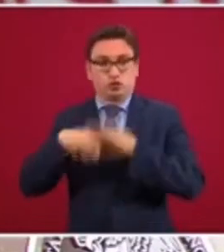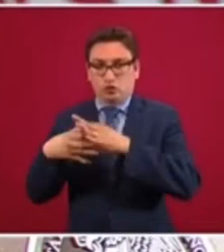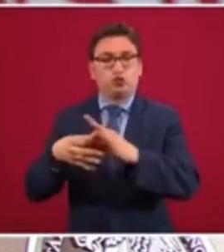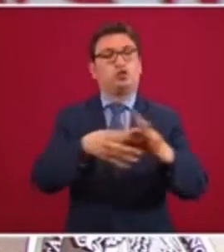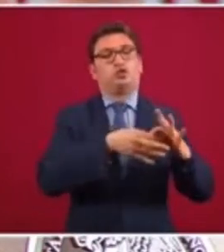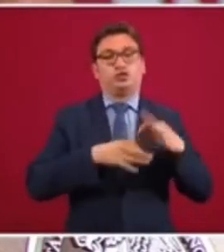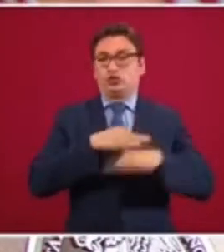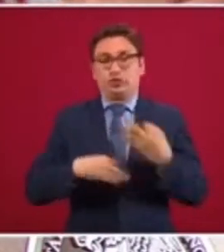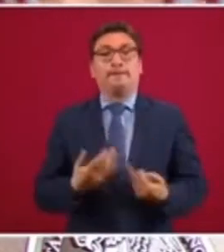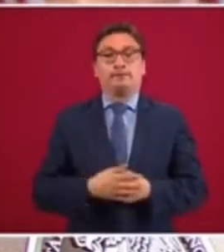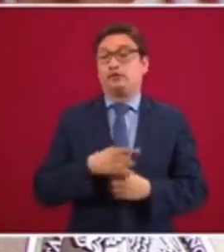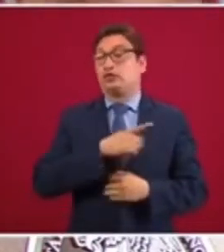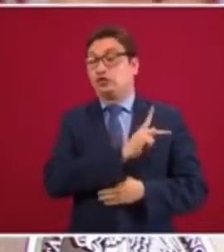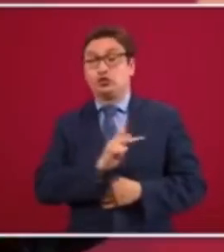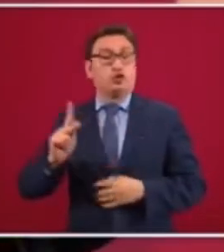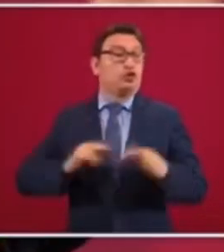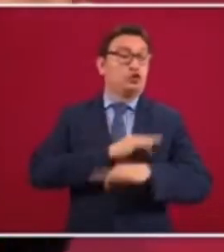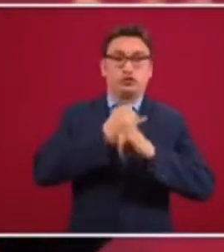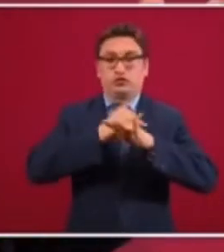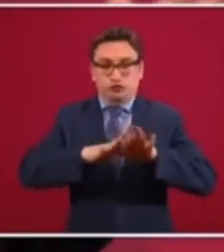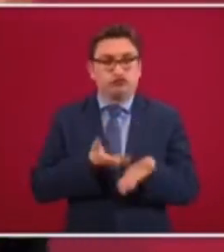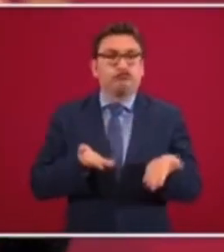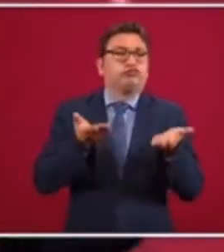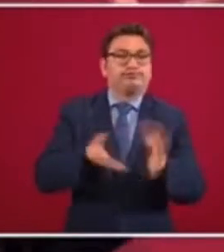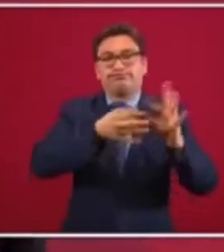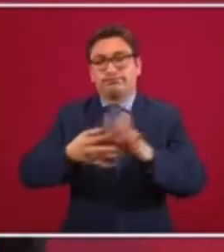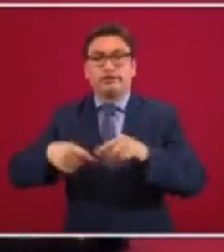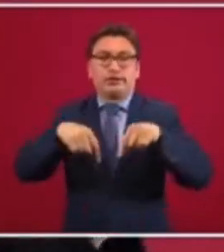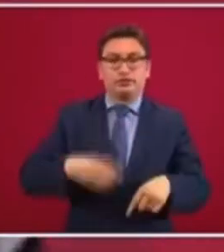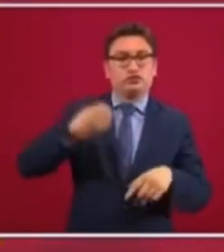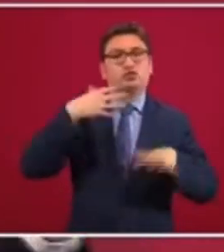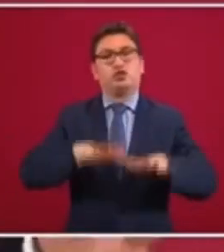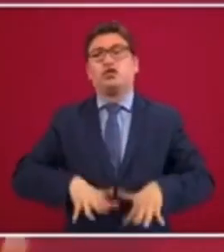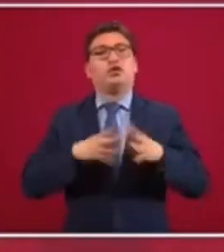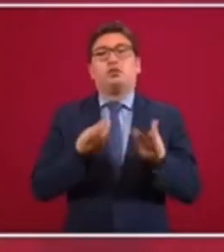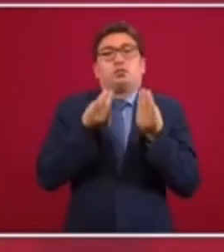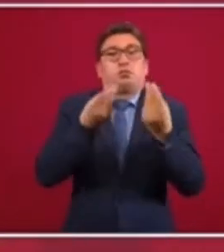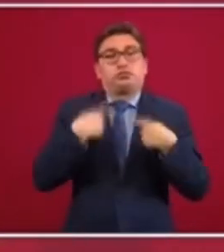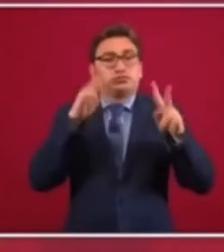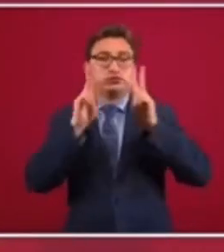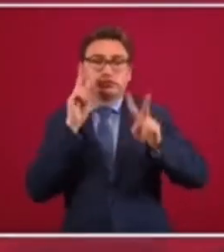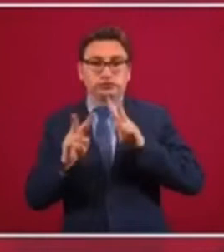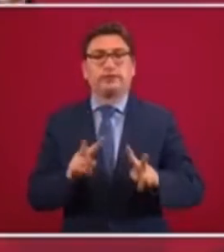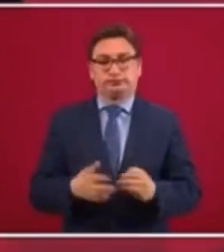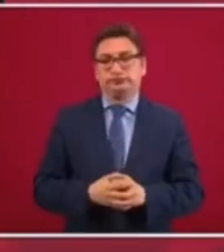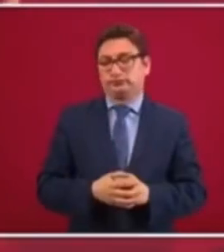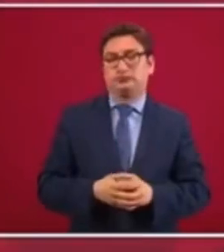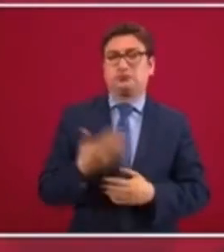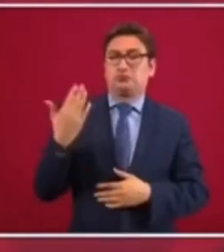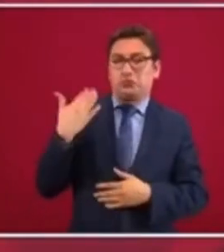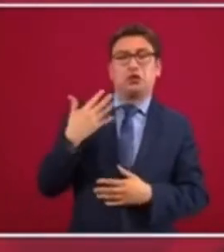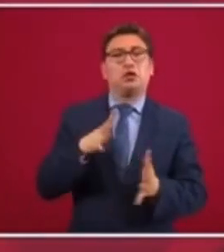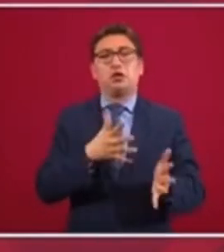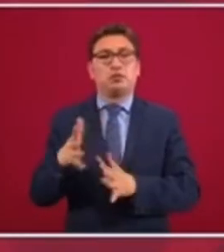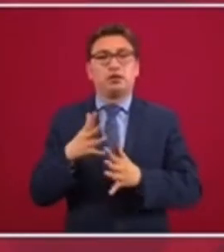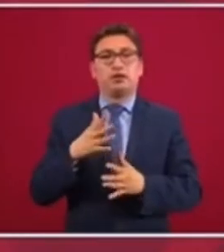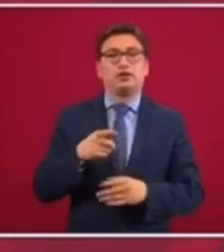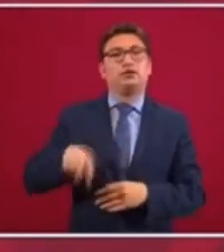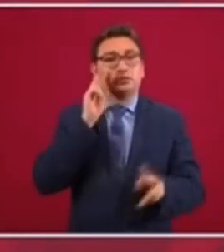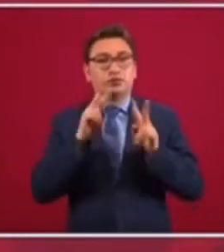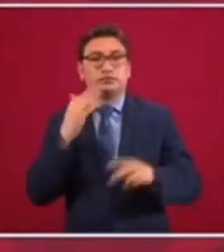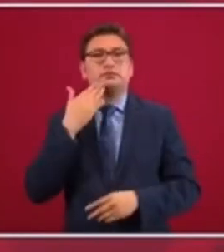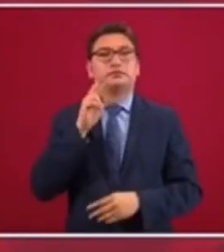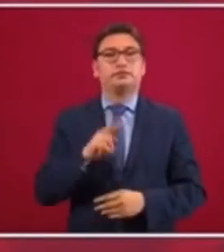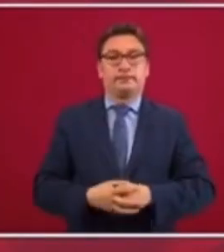que todos estemos informados. Esta conferencia la ven mucha gente, en los últimos tiempos nada más en mi Face,